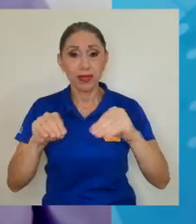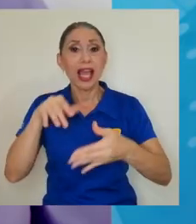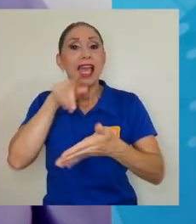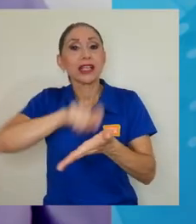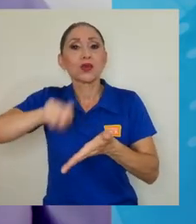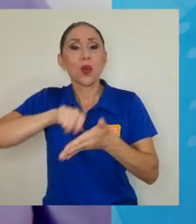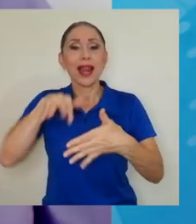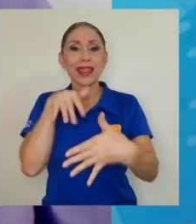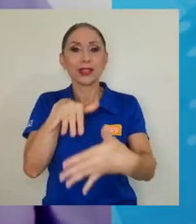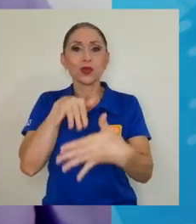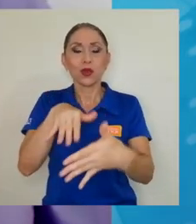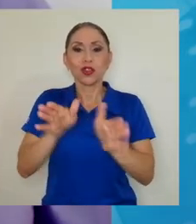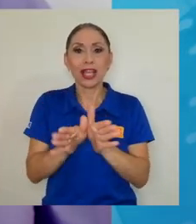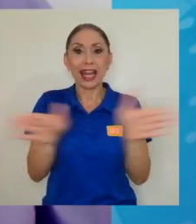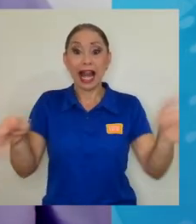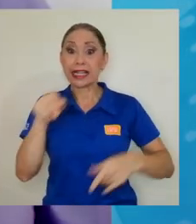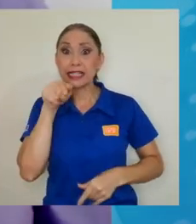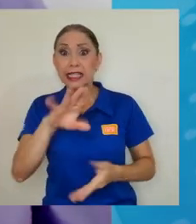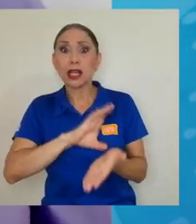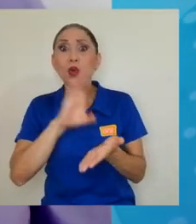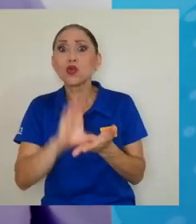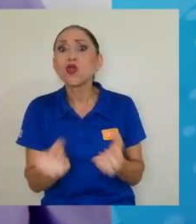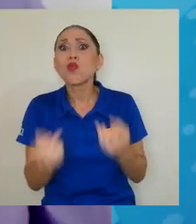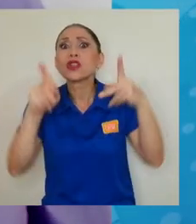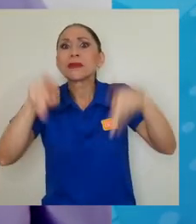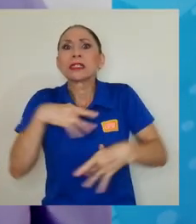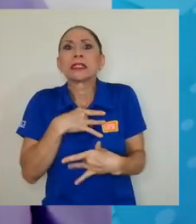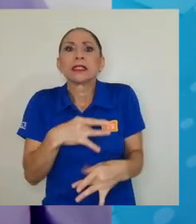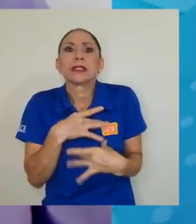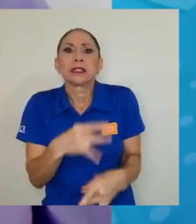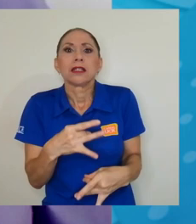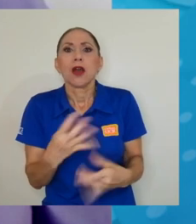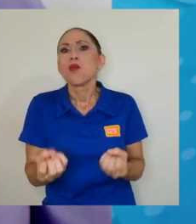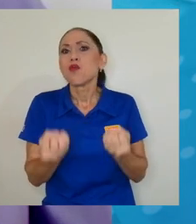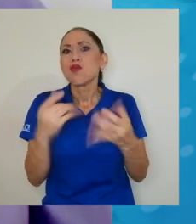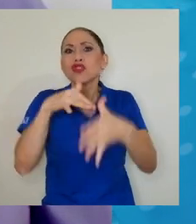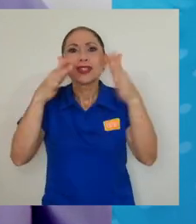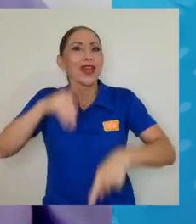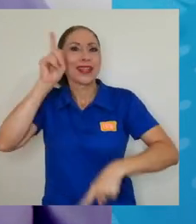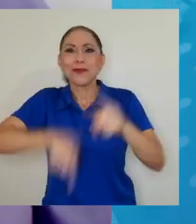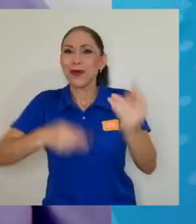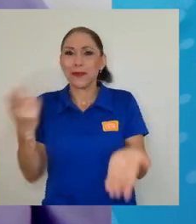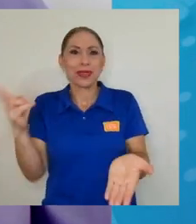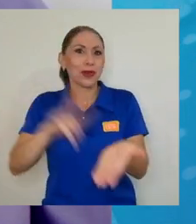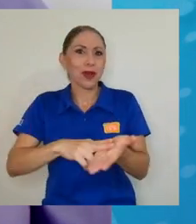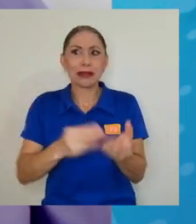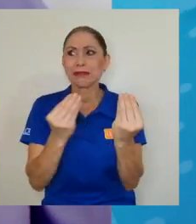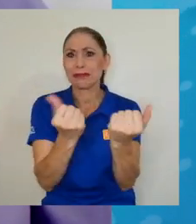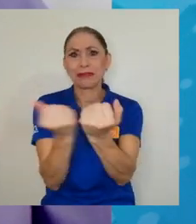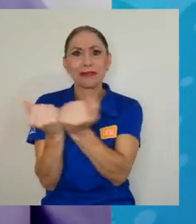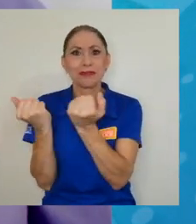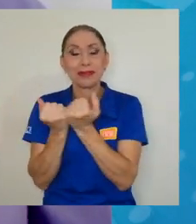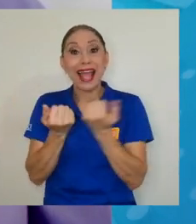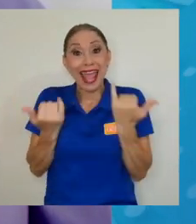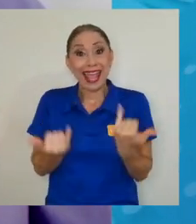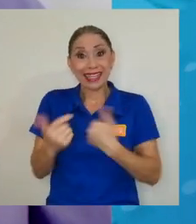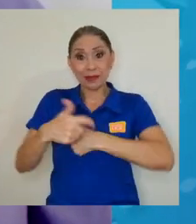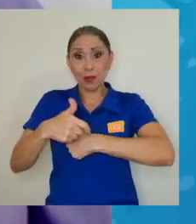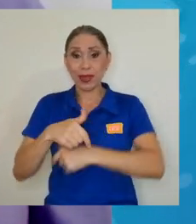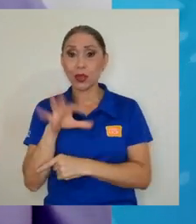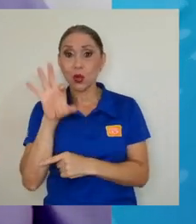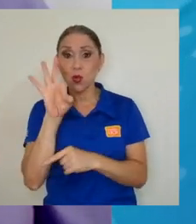y gusta muchísimo. Tenemos más bien estudiantes que quedan por fuera de cupo. En este momento tenemos nueve grupos